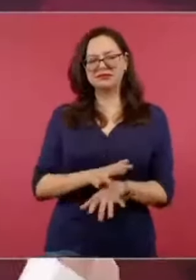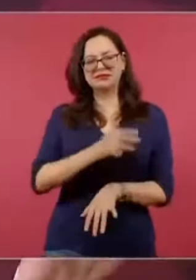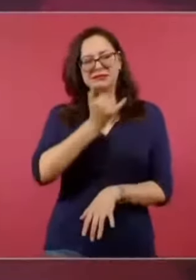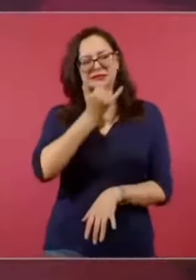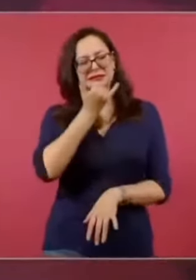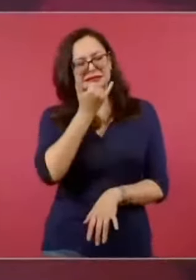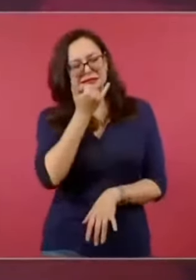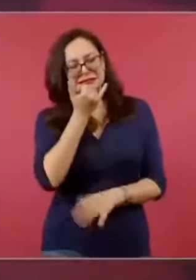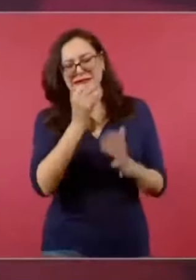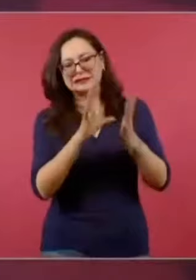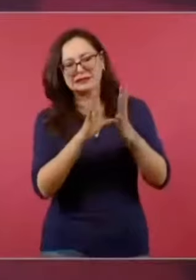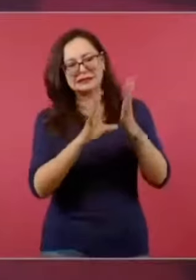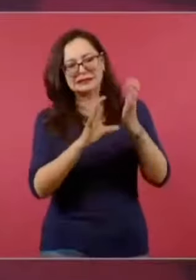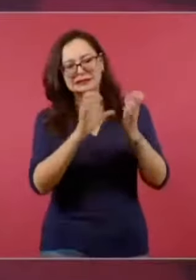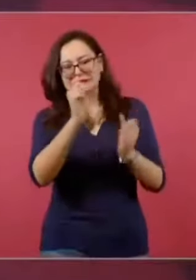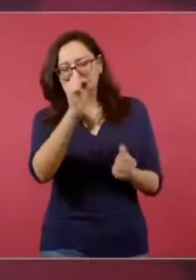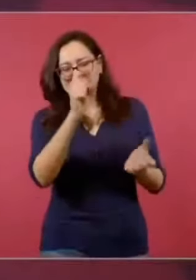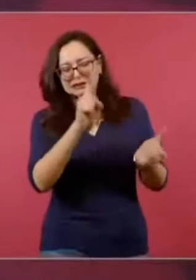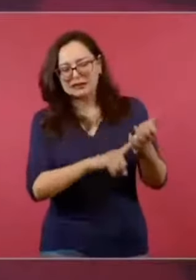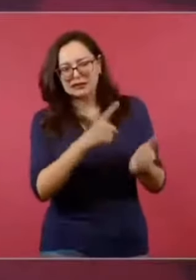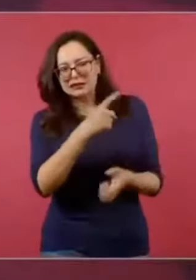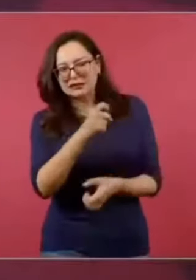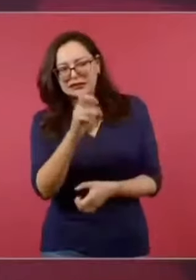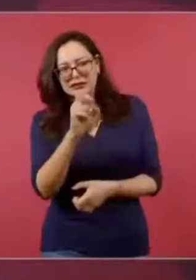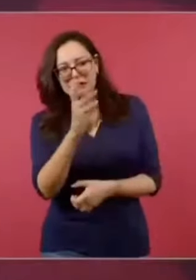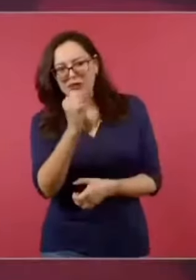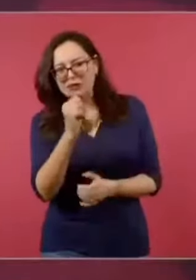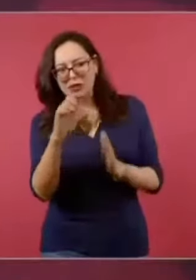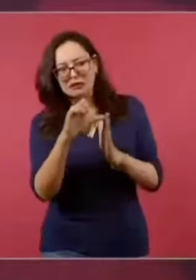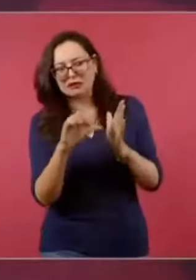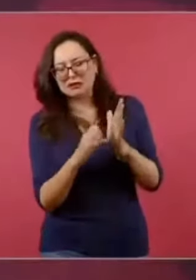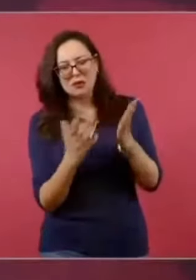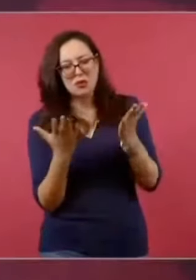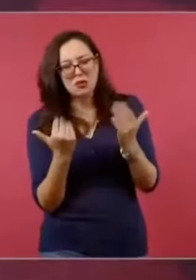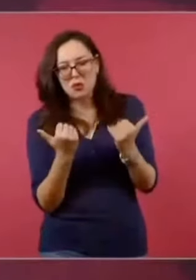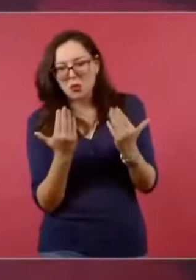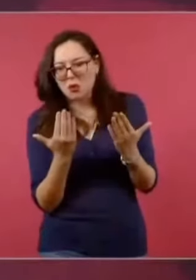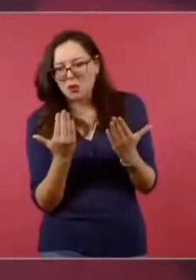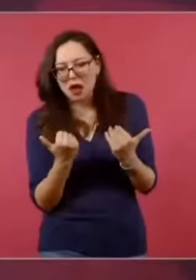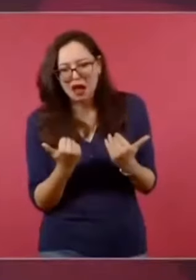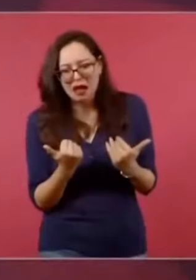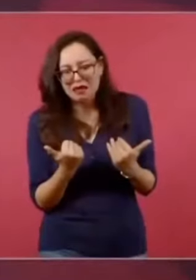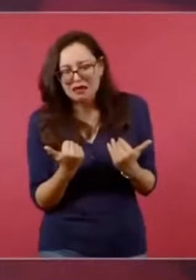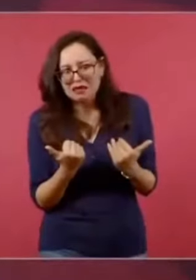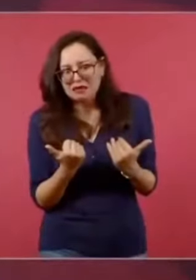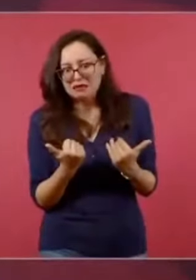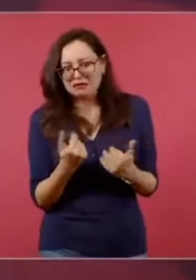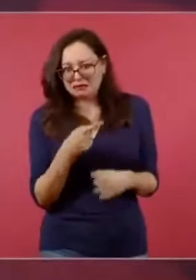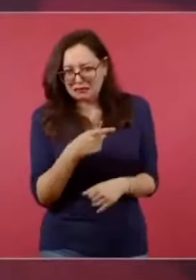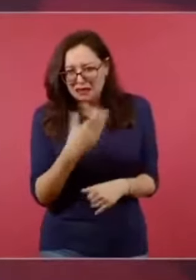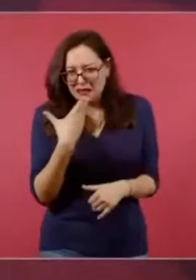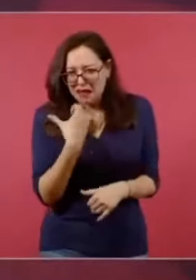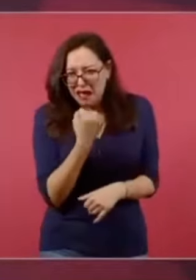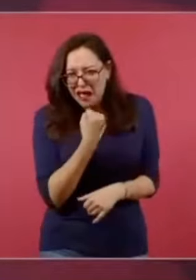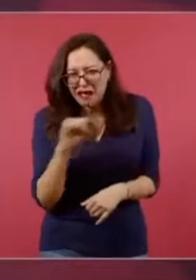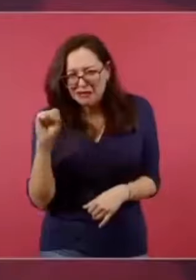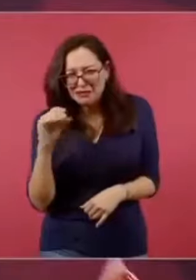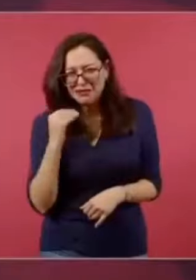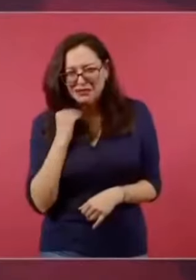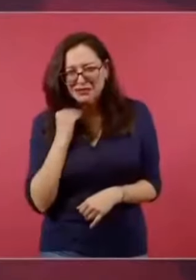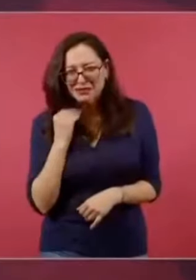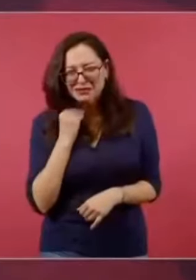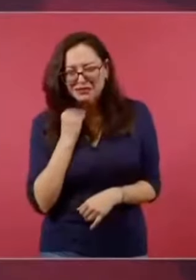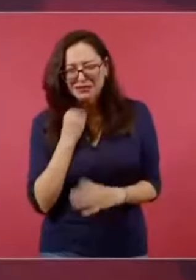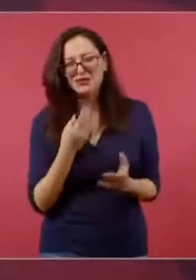Vaya expertos los que entrevistan en la radio. La señora de Buenuna mintió